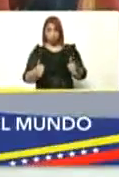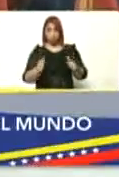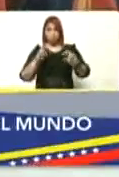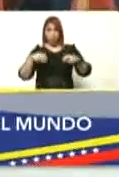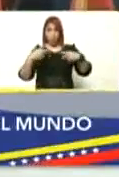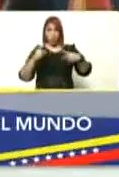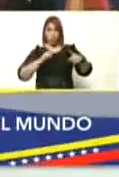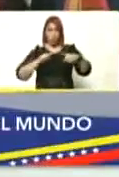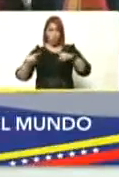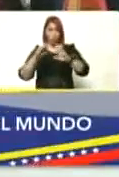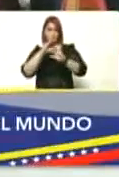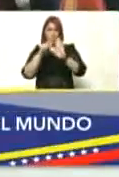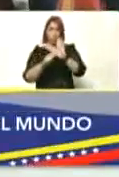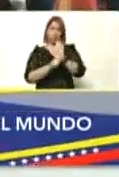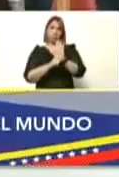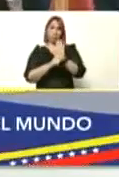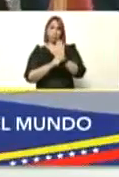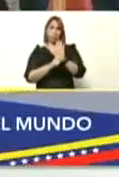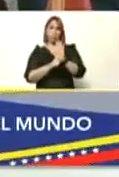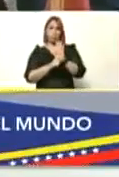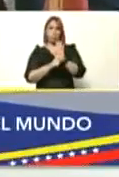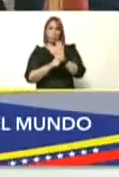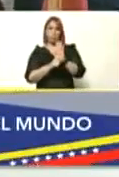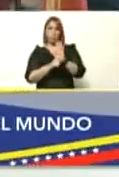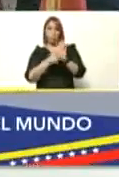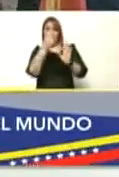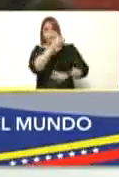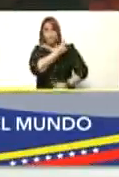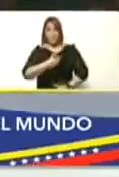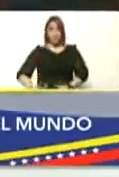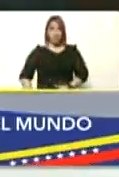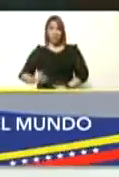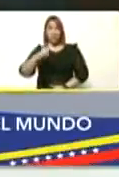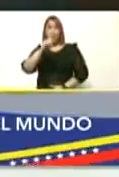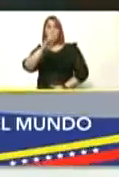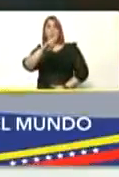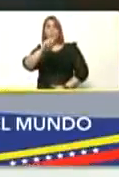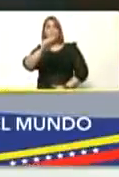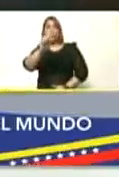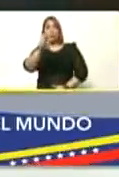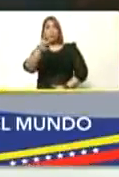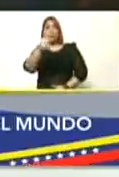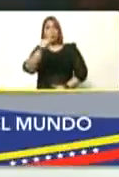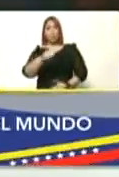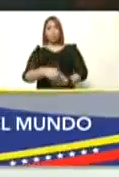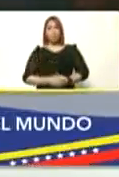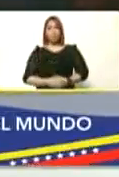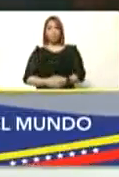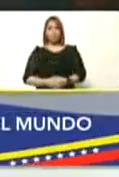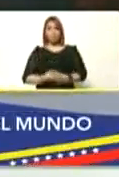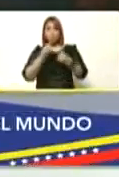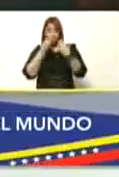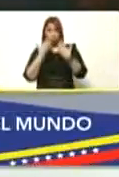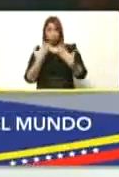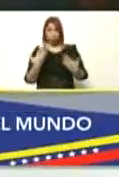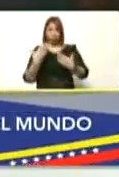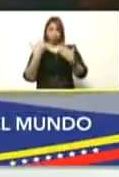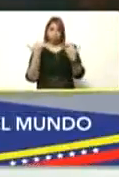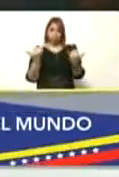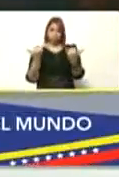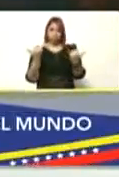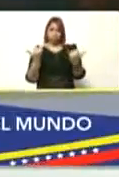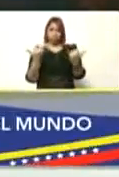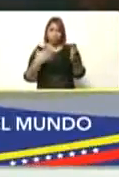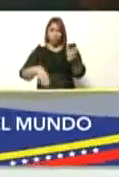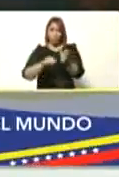nuevo mandato constitucional del presidente Daniel Ortega es un buen momento para